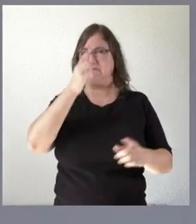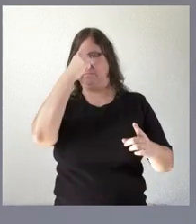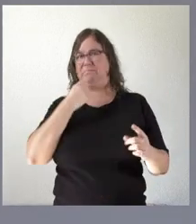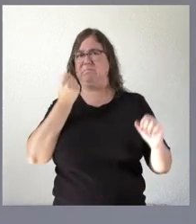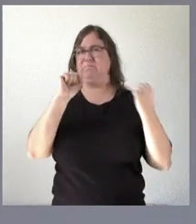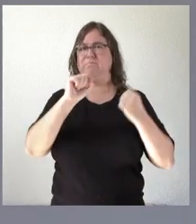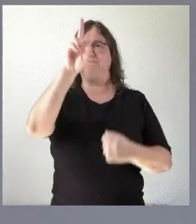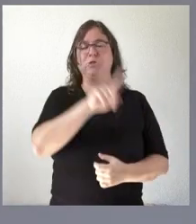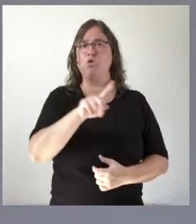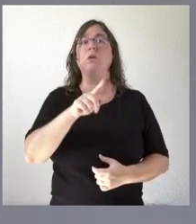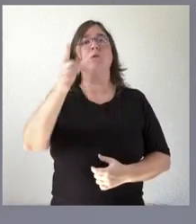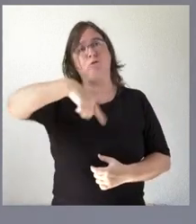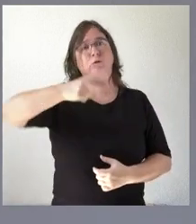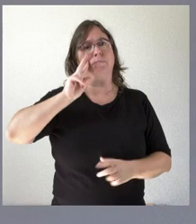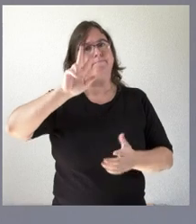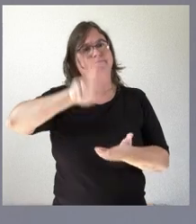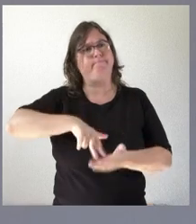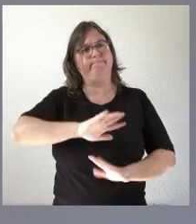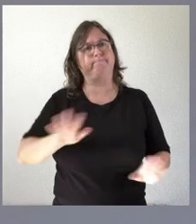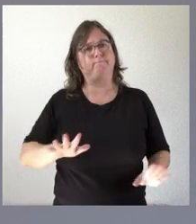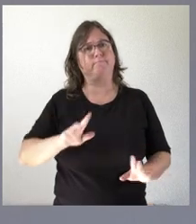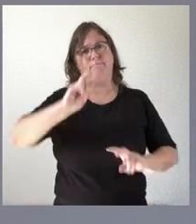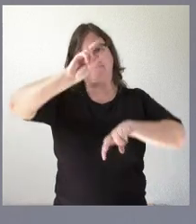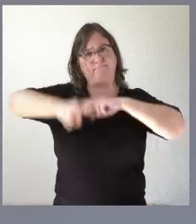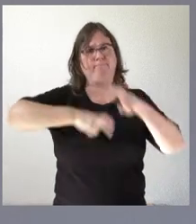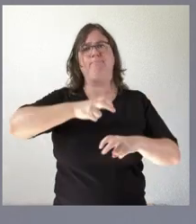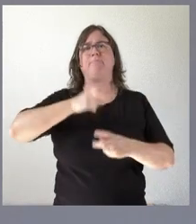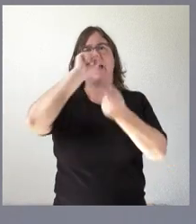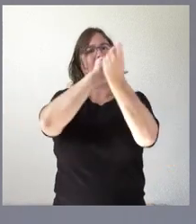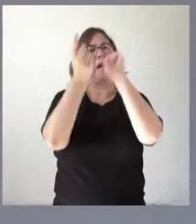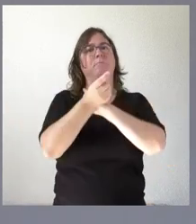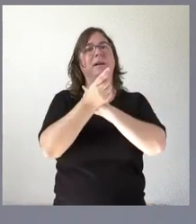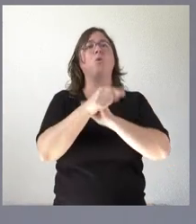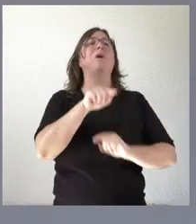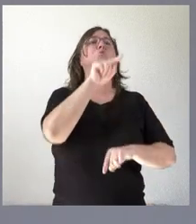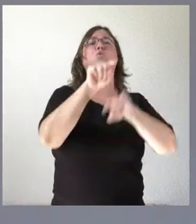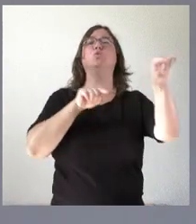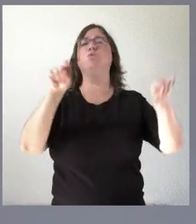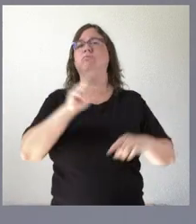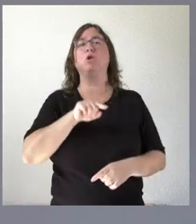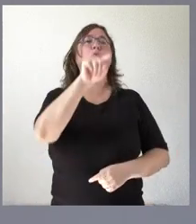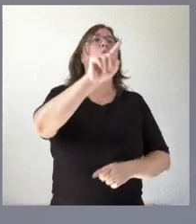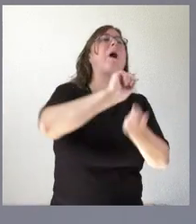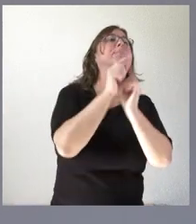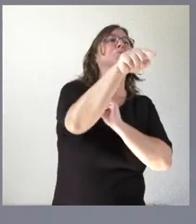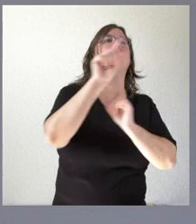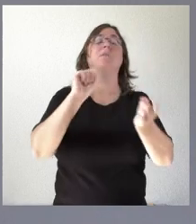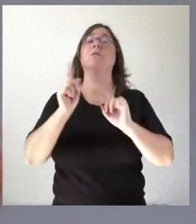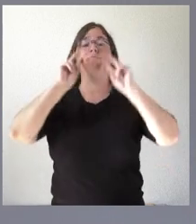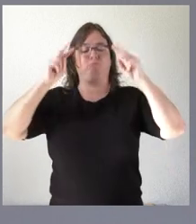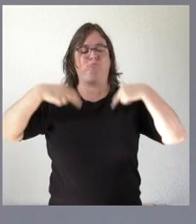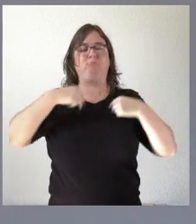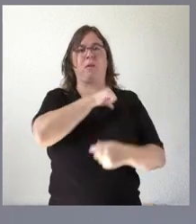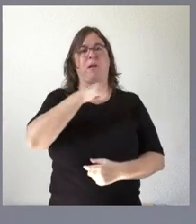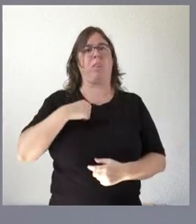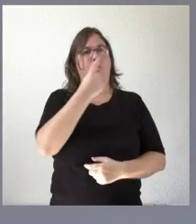por tanto eso es algo que tenemos que reconocerlo y tenemos que cambiarlo y no se trata de pensar en el tú en que lo cambien otros sino también en que cada uno de